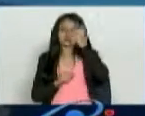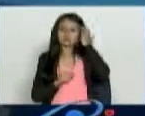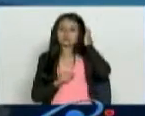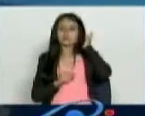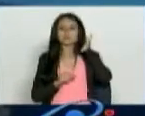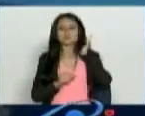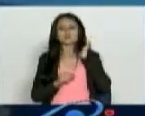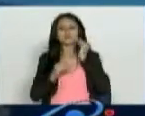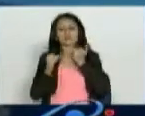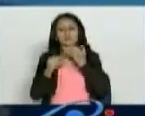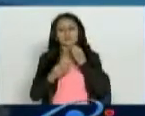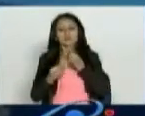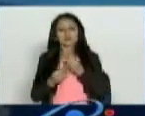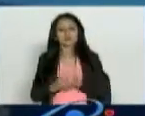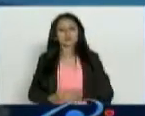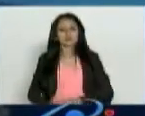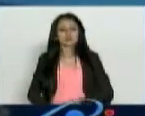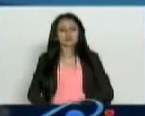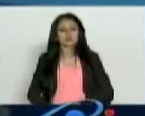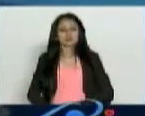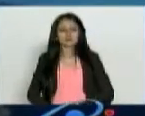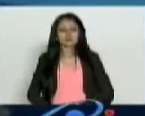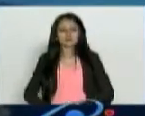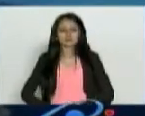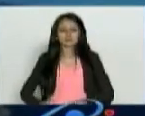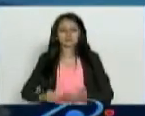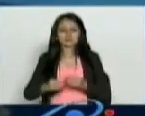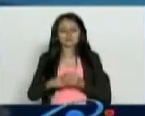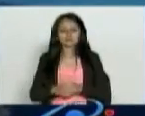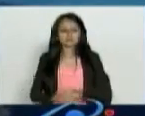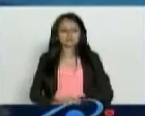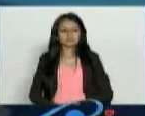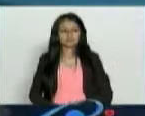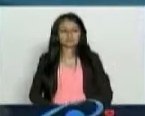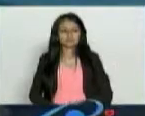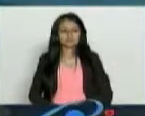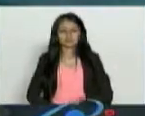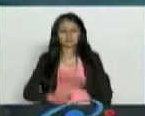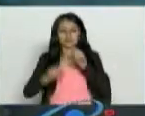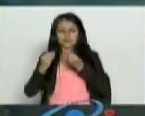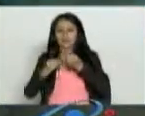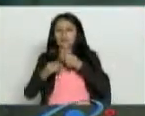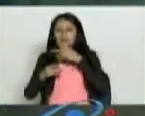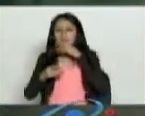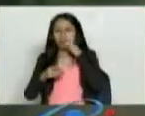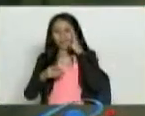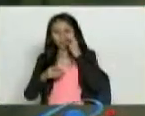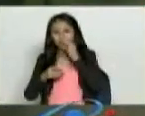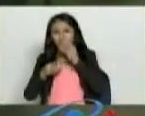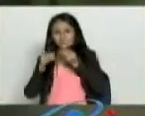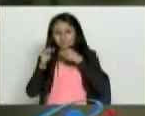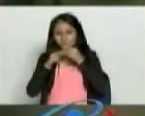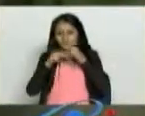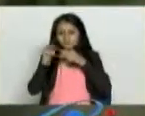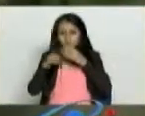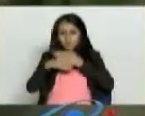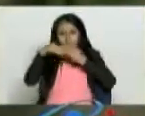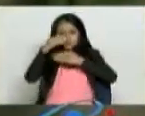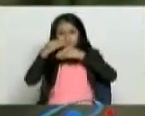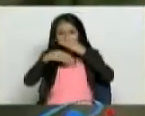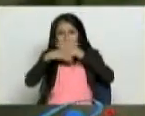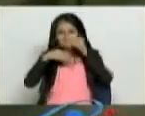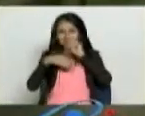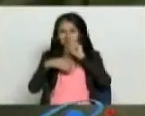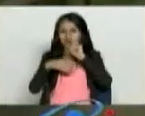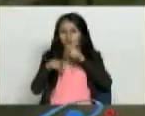Así, el carpintero trabajó todo el día, pero no hizo un muro, sino un puente sobre el río para unir las